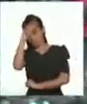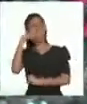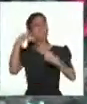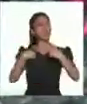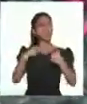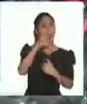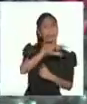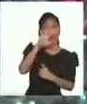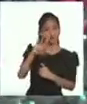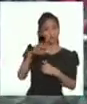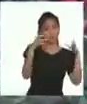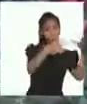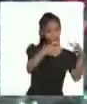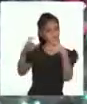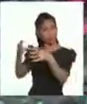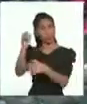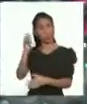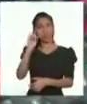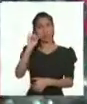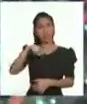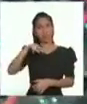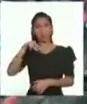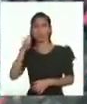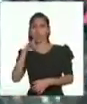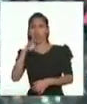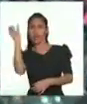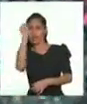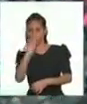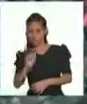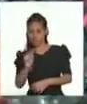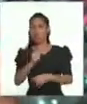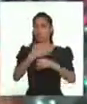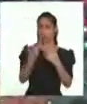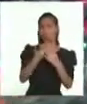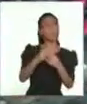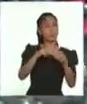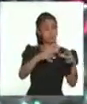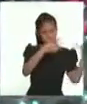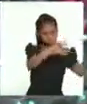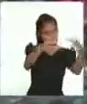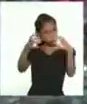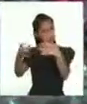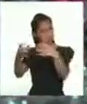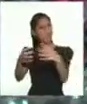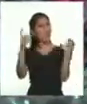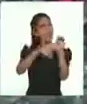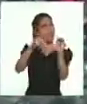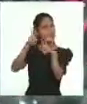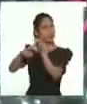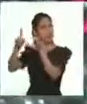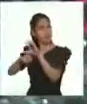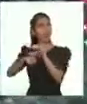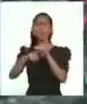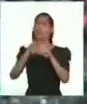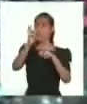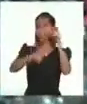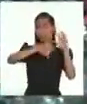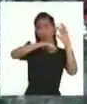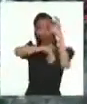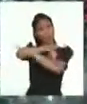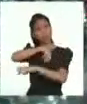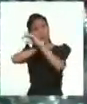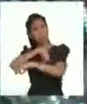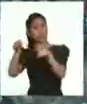hay 55 poblaciones originarias. Poblaciones que descienden de migrantes de otros países y continentes, como los afrodescendientes